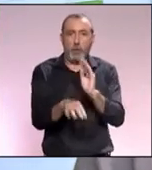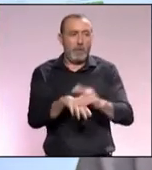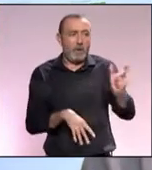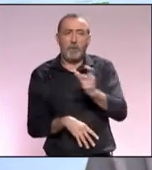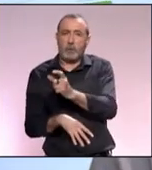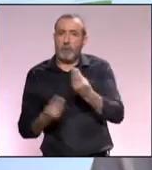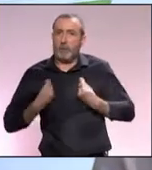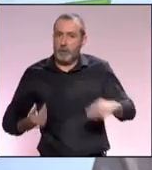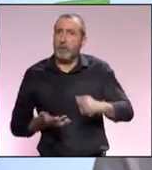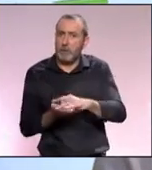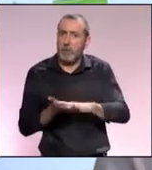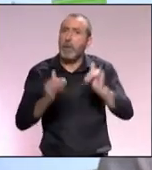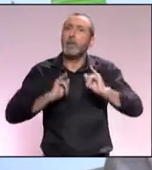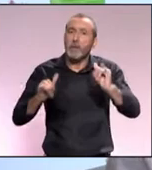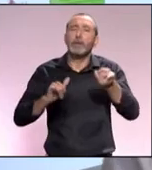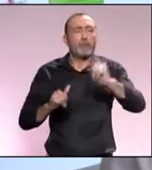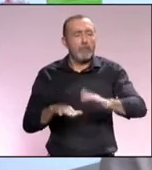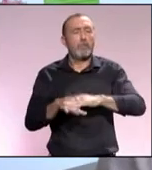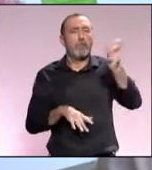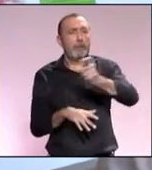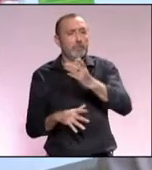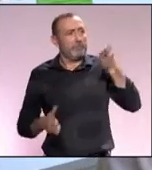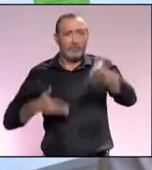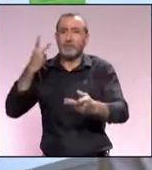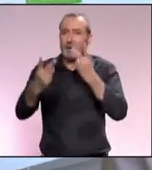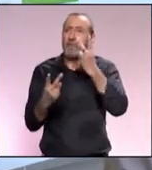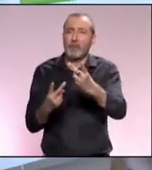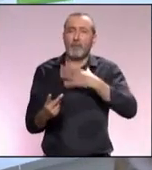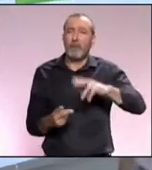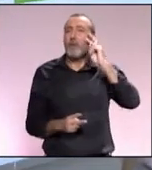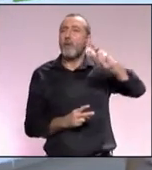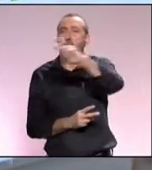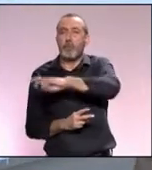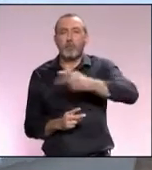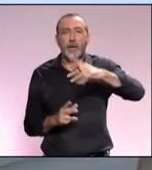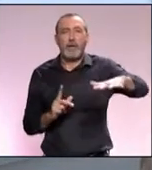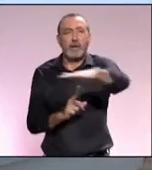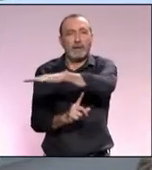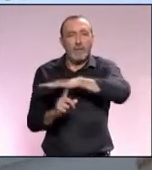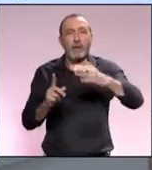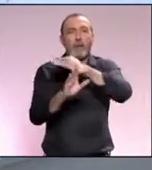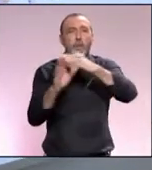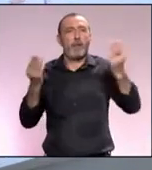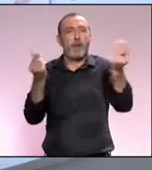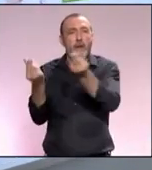solo a que el malagueño lo pueda disfrutar, sino también a que todas aquellas personas que nos visitan puedan encontrar esos enclaves